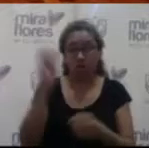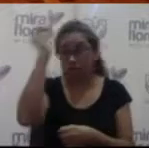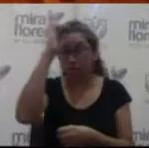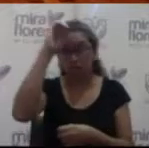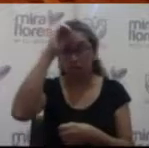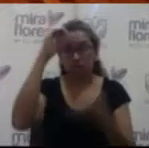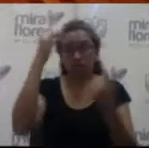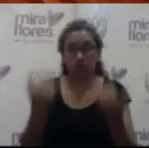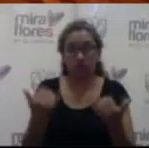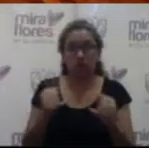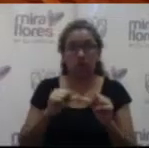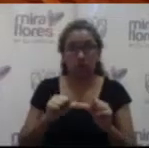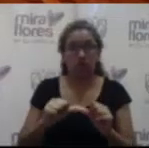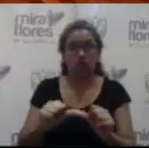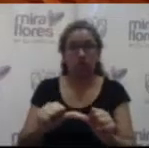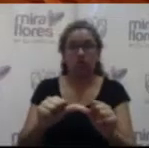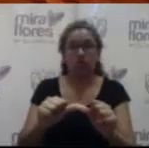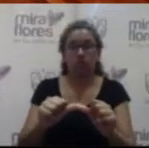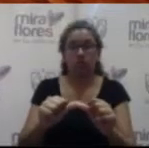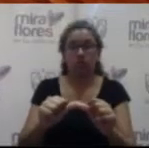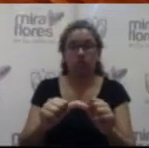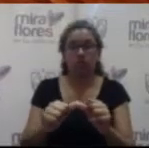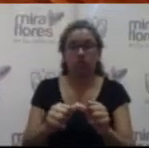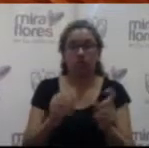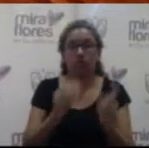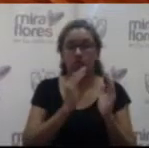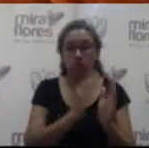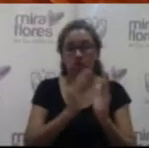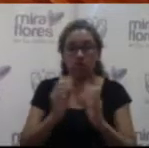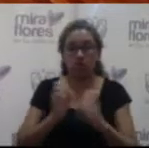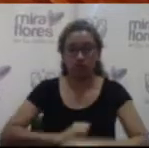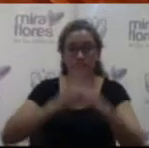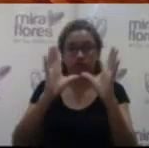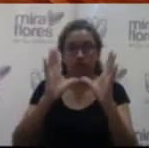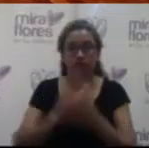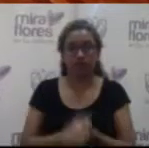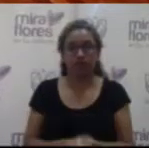en mesa, vamos a proceder a ir a lo que es orden del día.